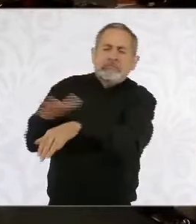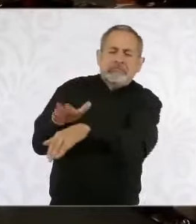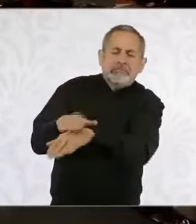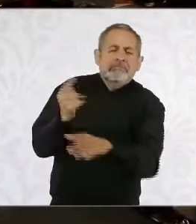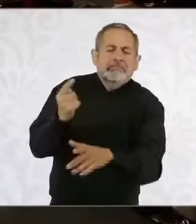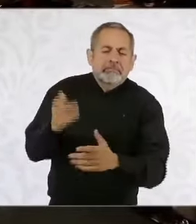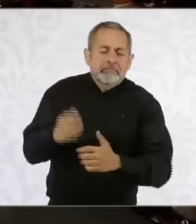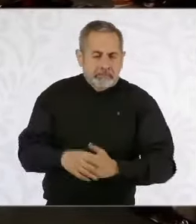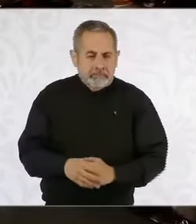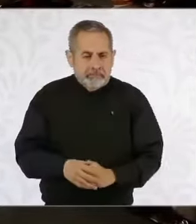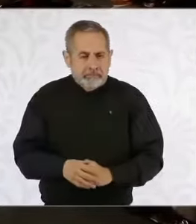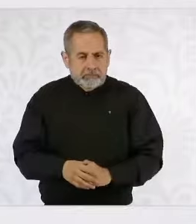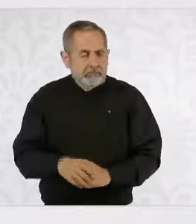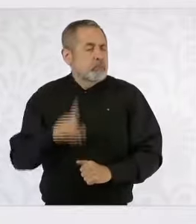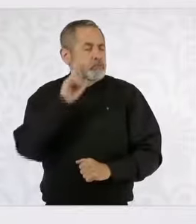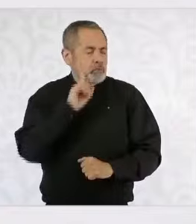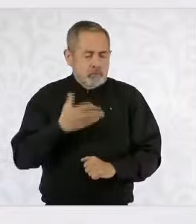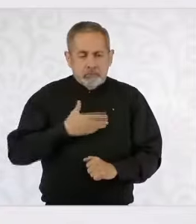cerca.